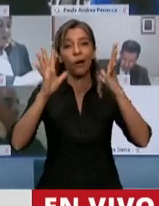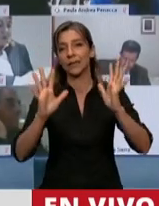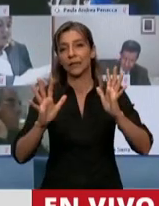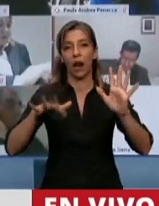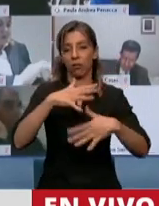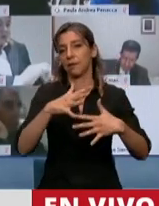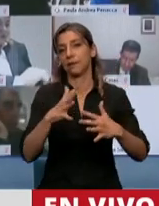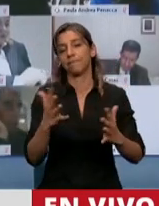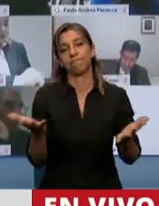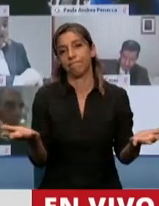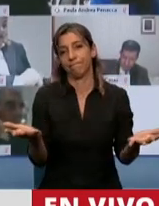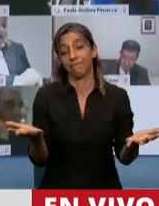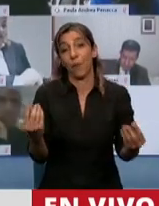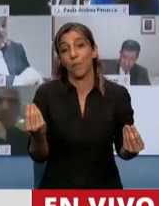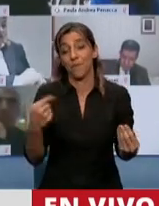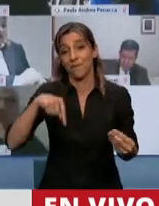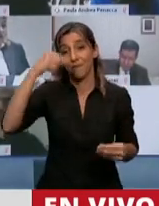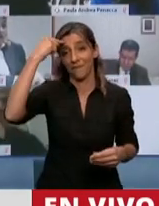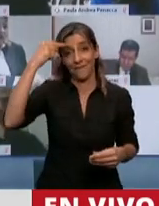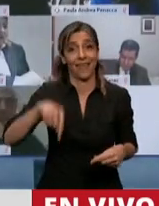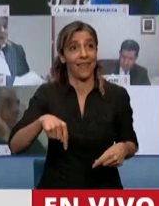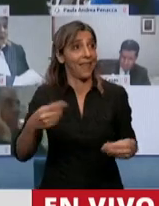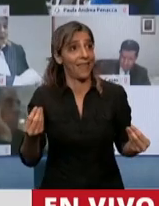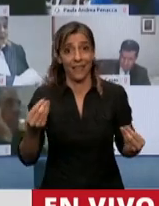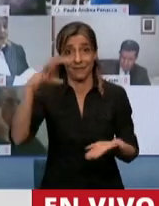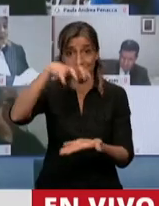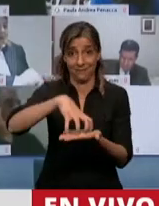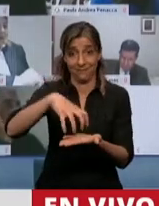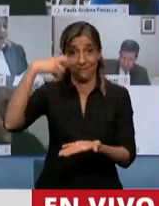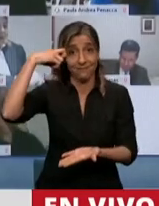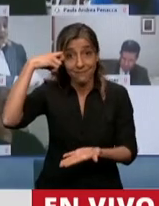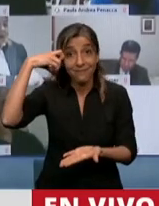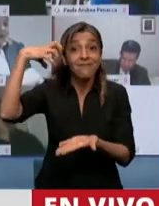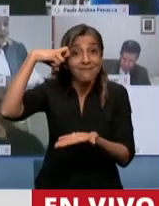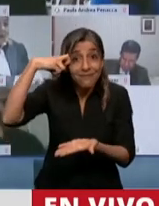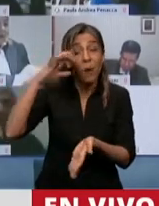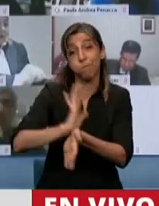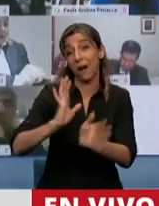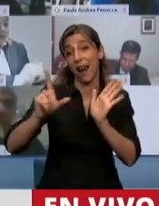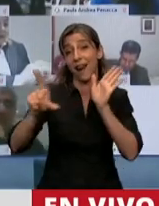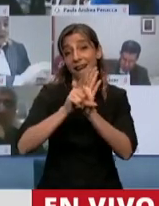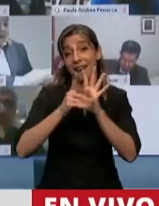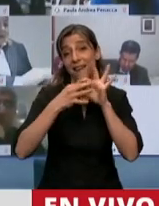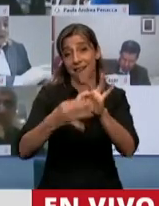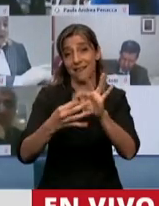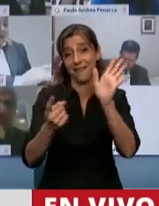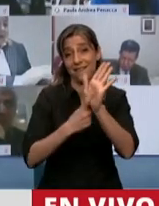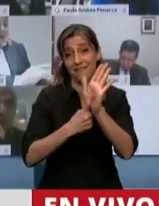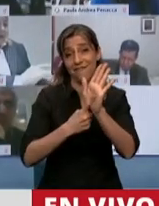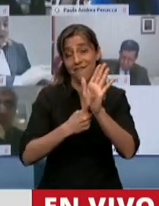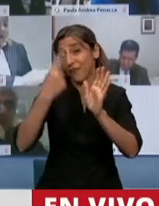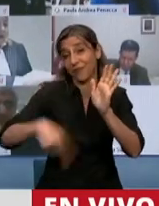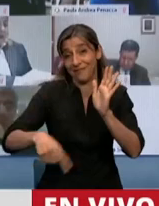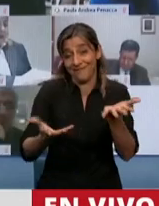todo en esta casa, en la casa de las leyes, estar regidos por reglas y respetar las reglas. Entonces, el modo de que